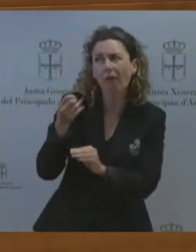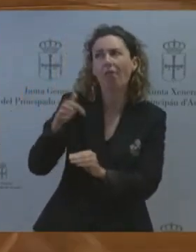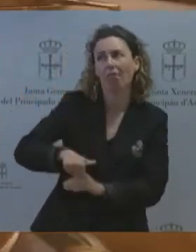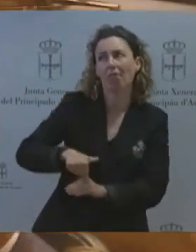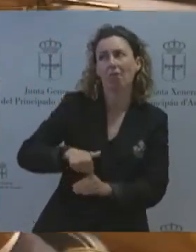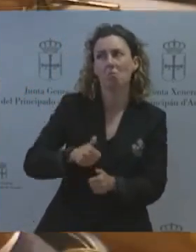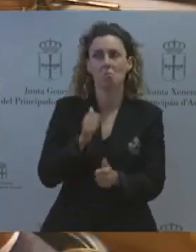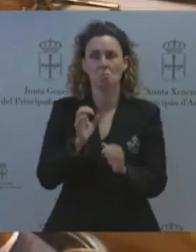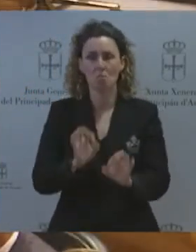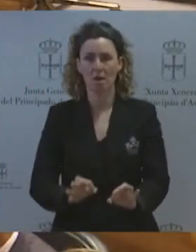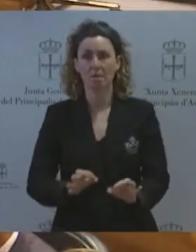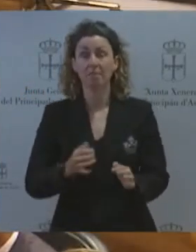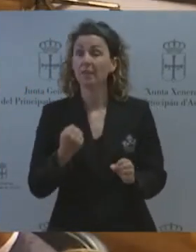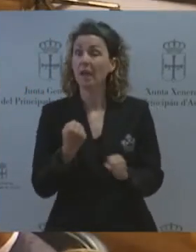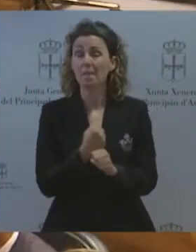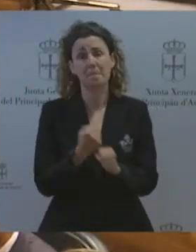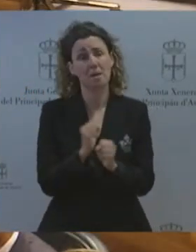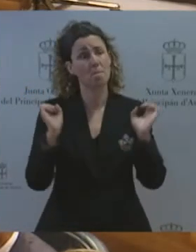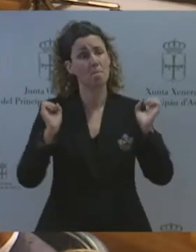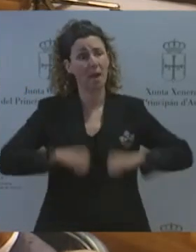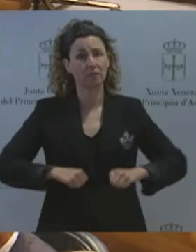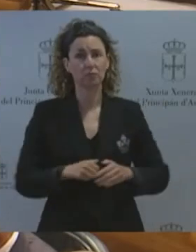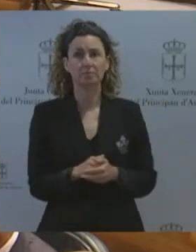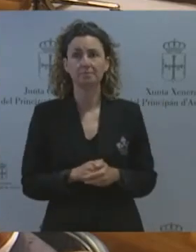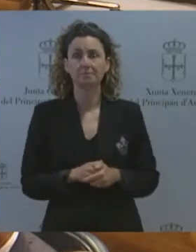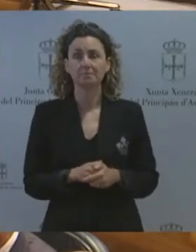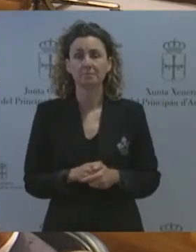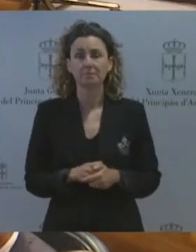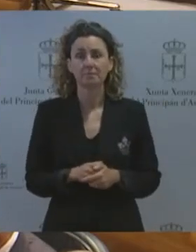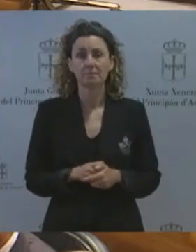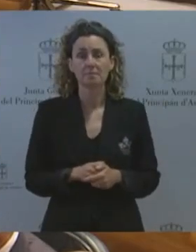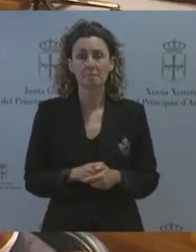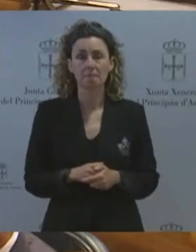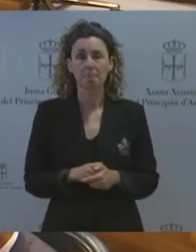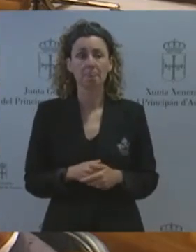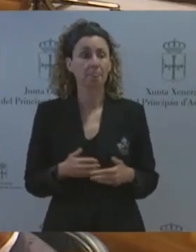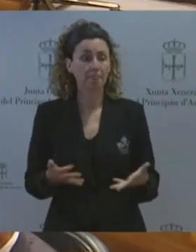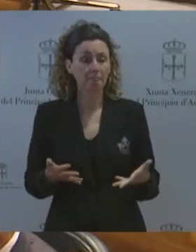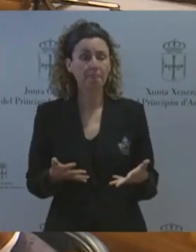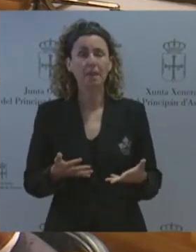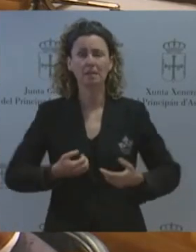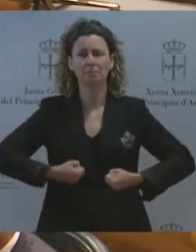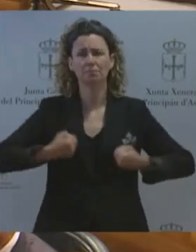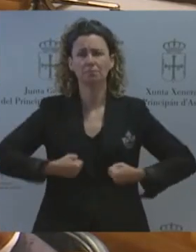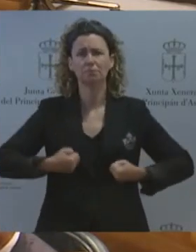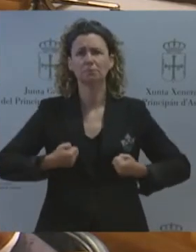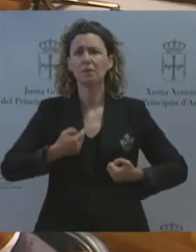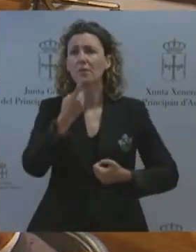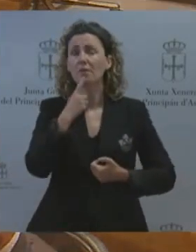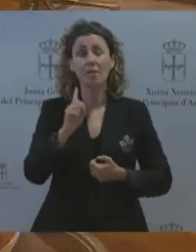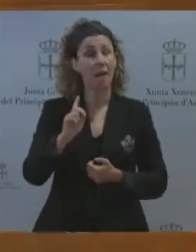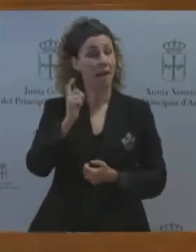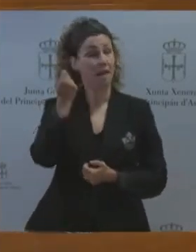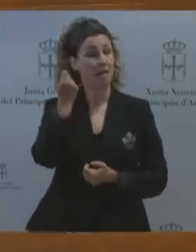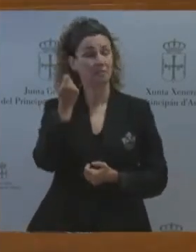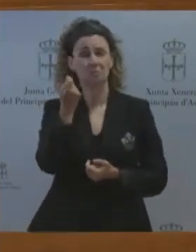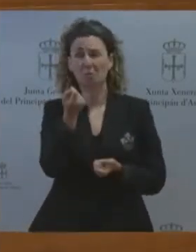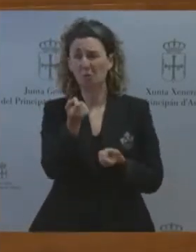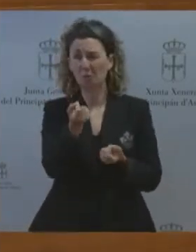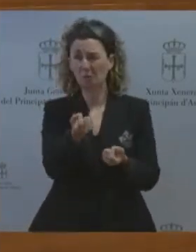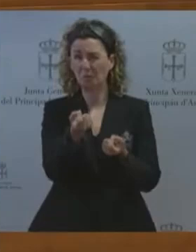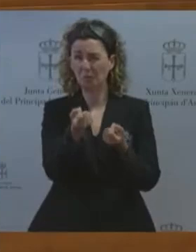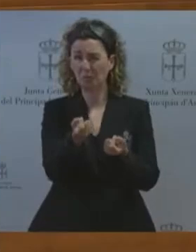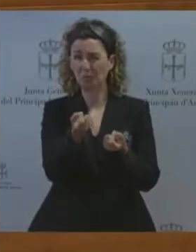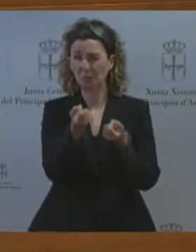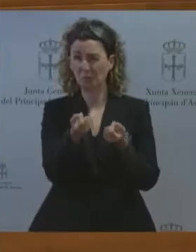porque de nada sirve desde luego por mucho que usted se empeñe en vender como un éxito variaciones mínimas en los diferentes indicadores cuando estos son